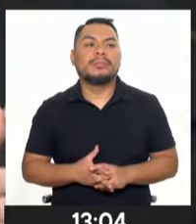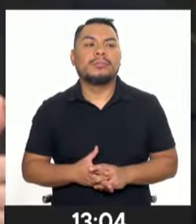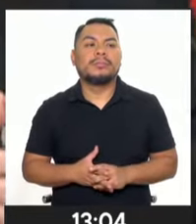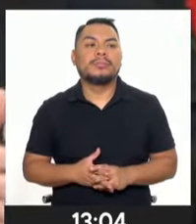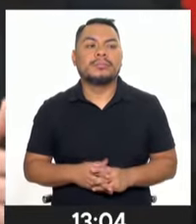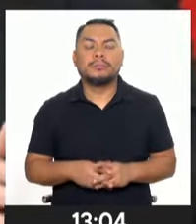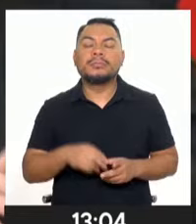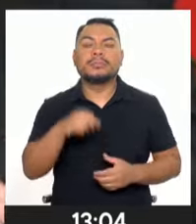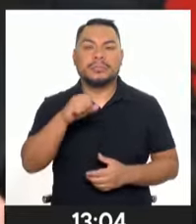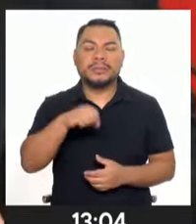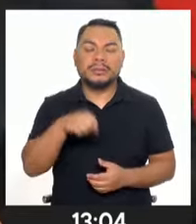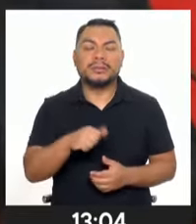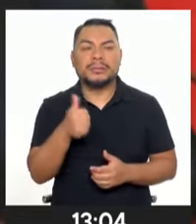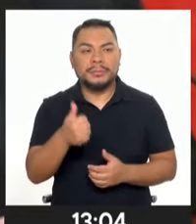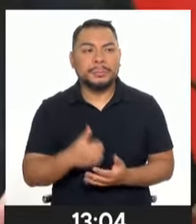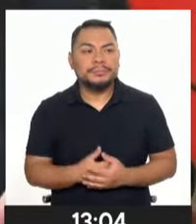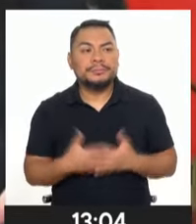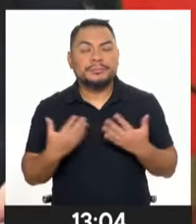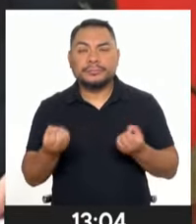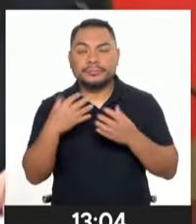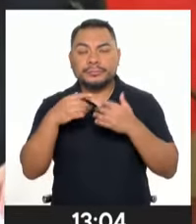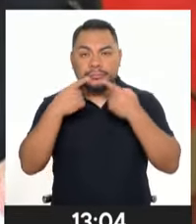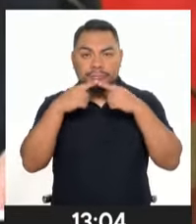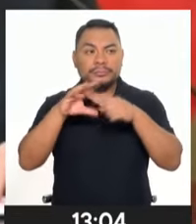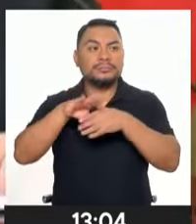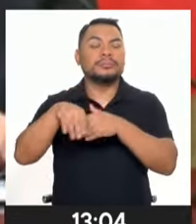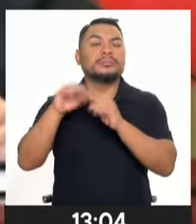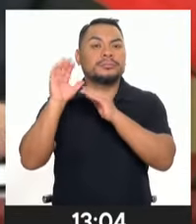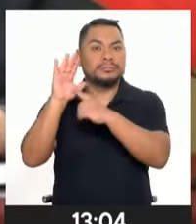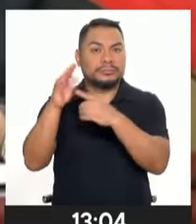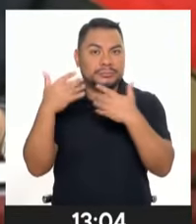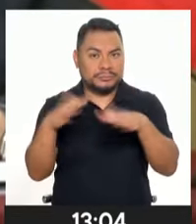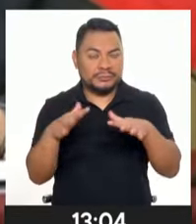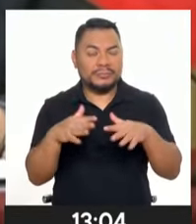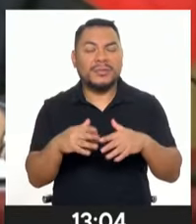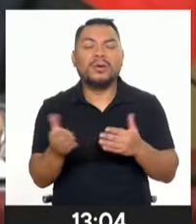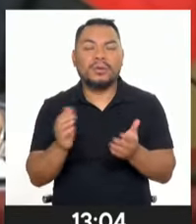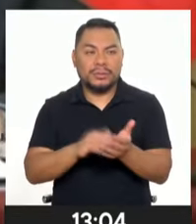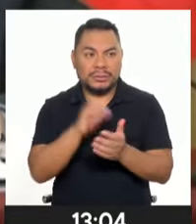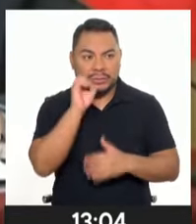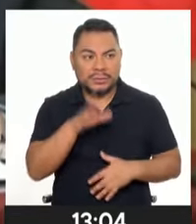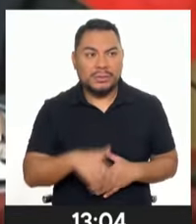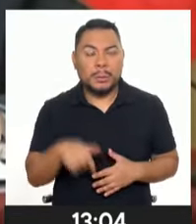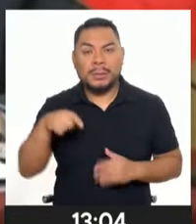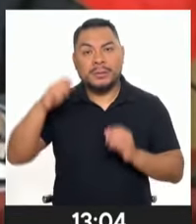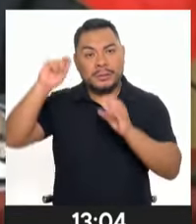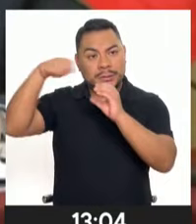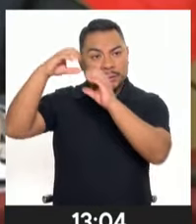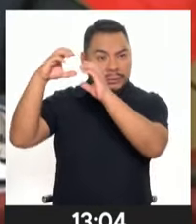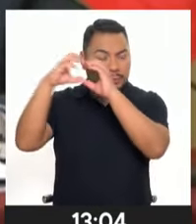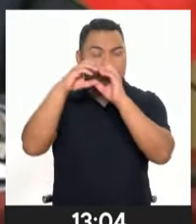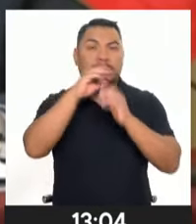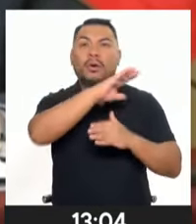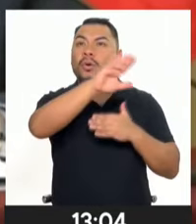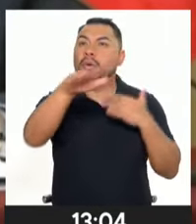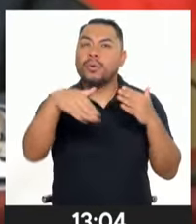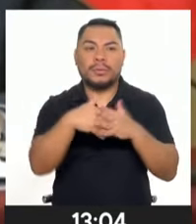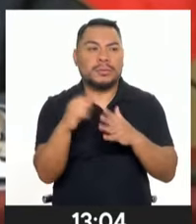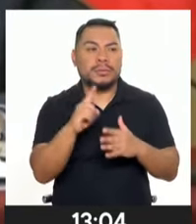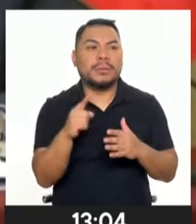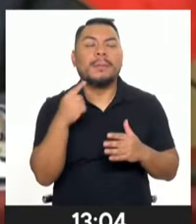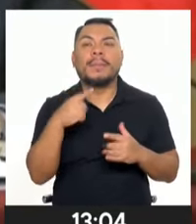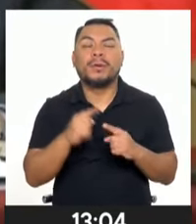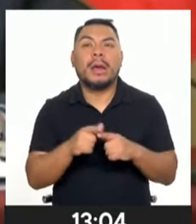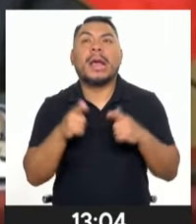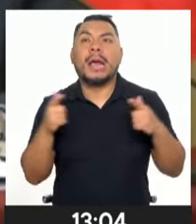Sí, a ver, lo decía en la conferencia, pero lo reiteramos. Estas cámaras, no todas, pero un gran número de